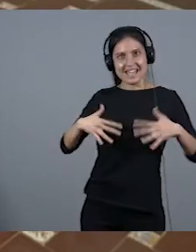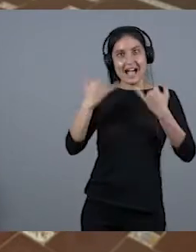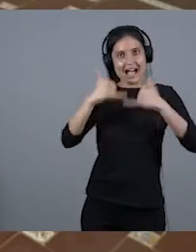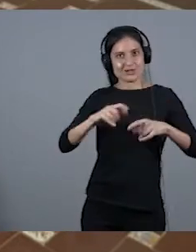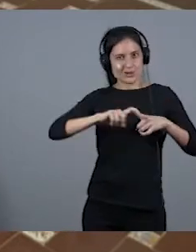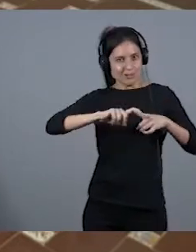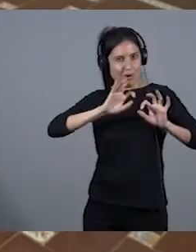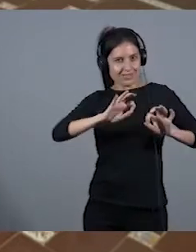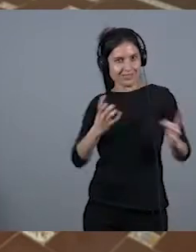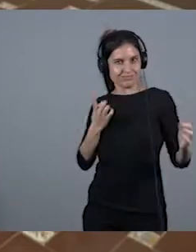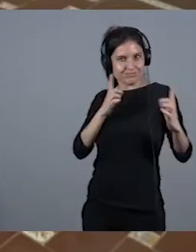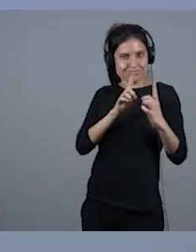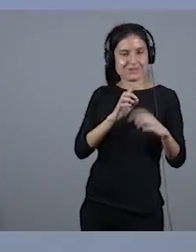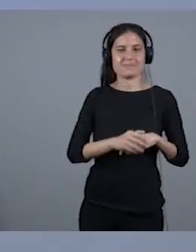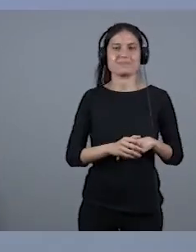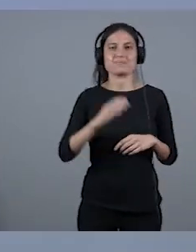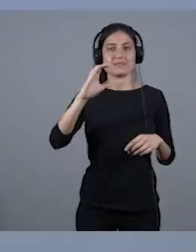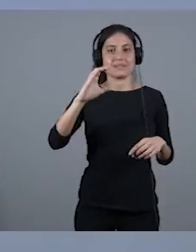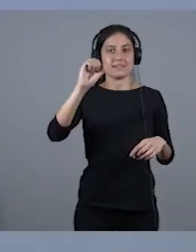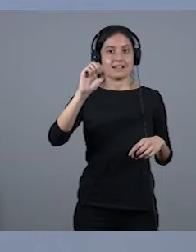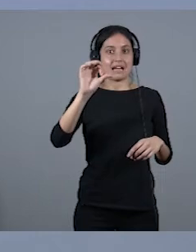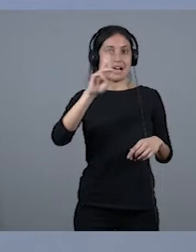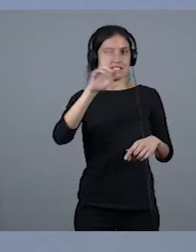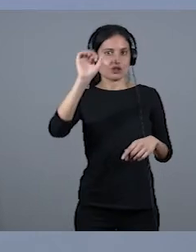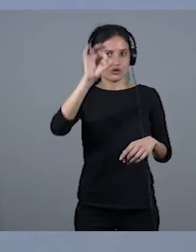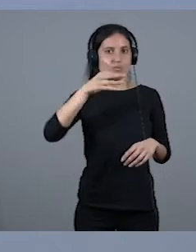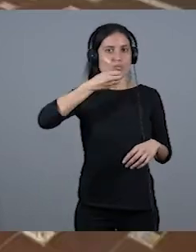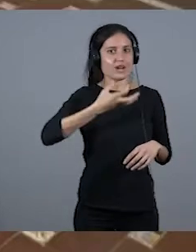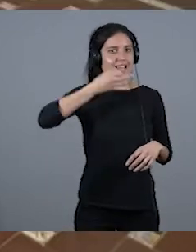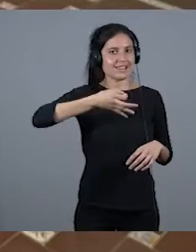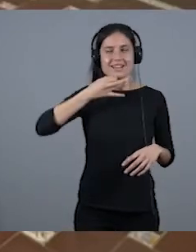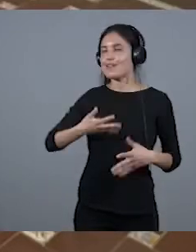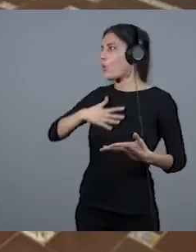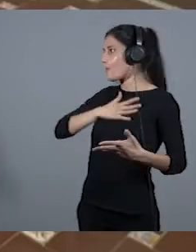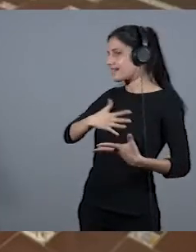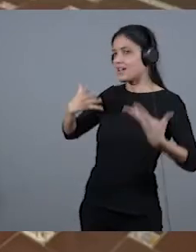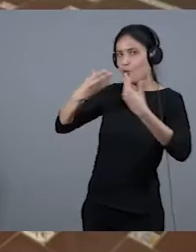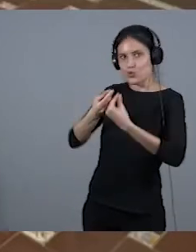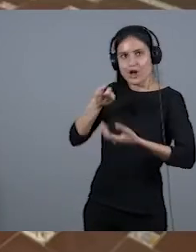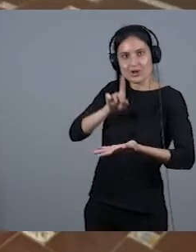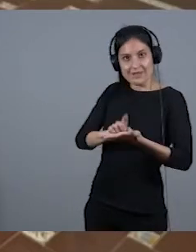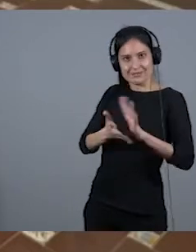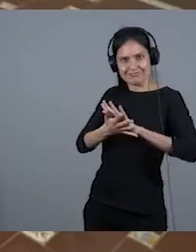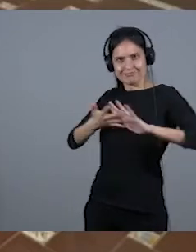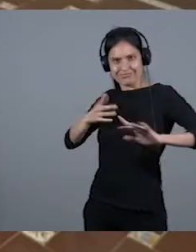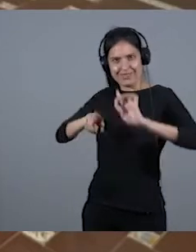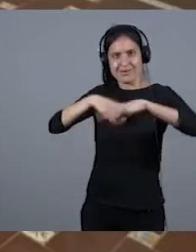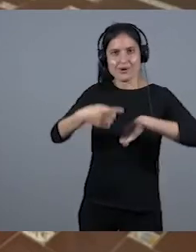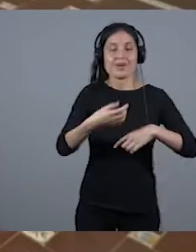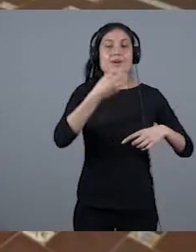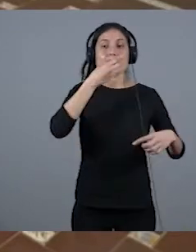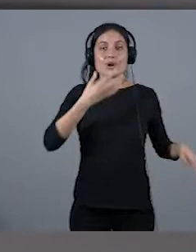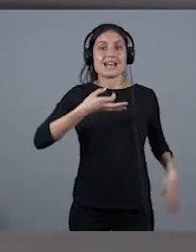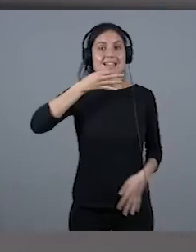Mayte Castro, buenas tardes. Buenas tardes, Bea, un placer estar contigo después de tanto tiempo. Raquel Asirón, buenas tardes. Buenas tardes y todas coincidimos,